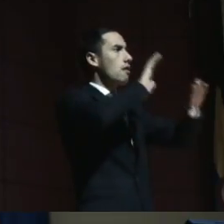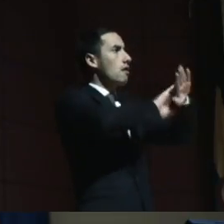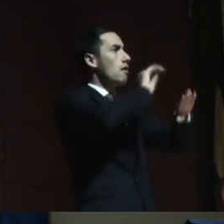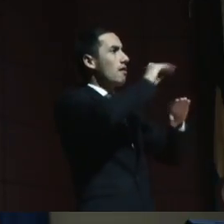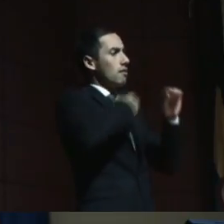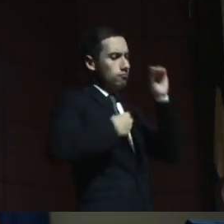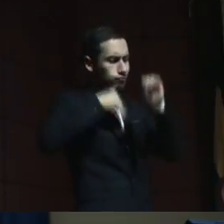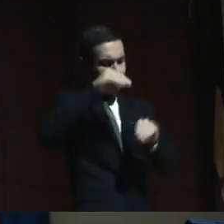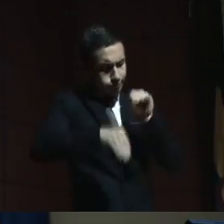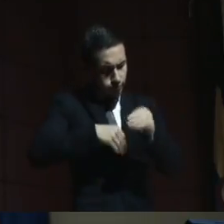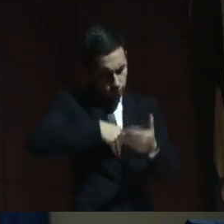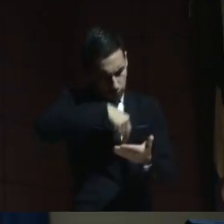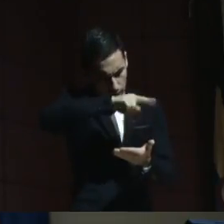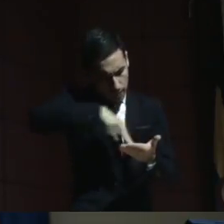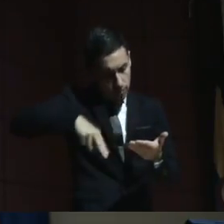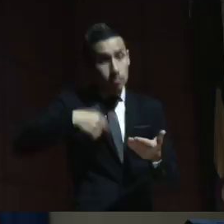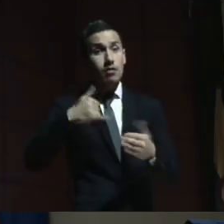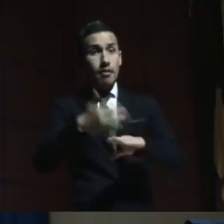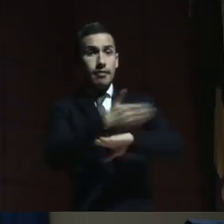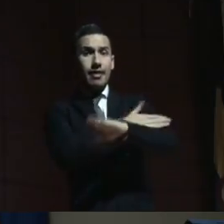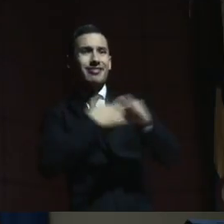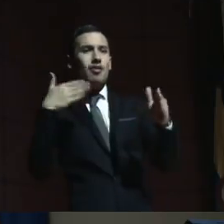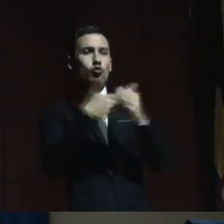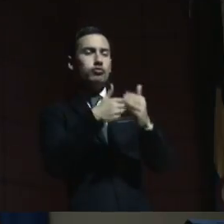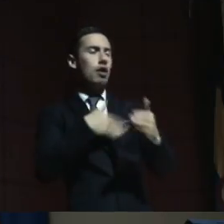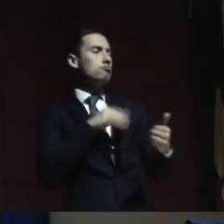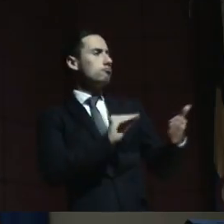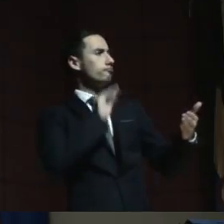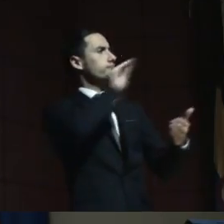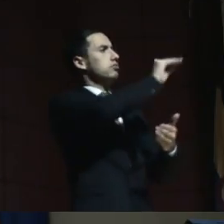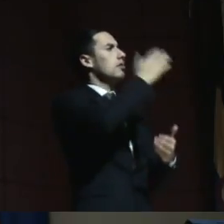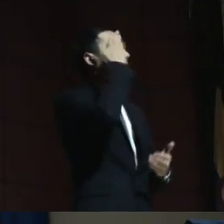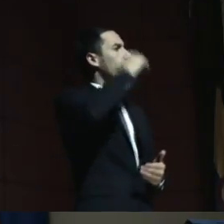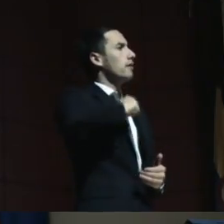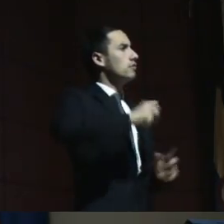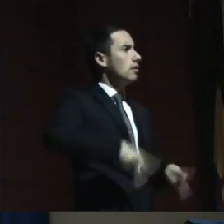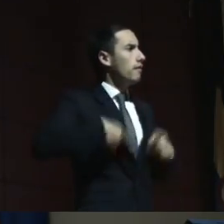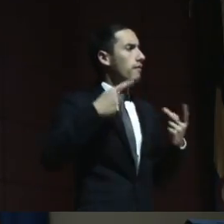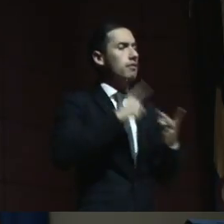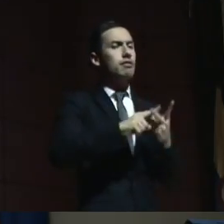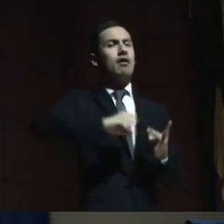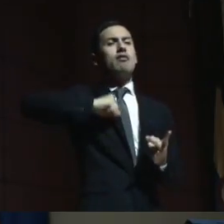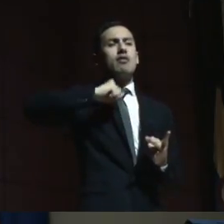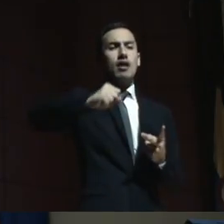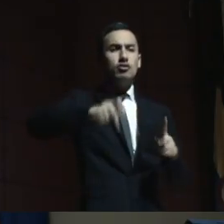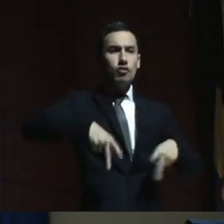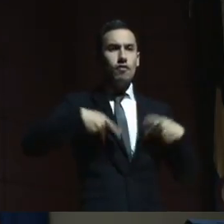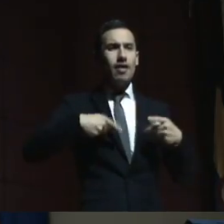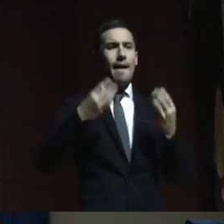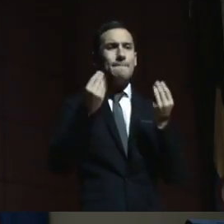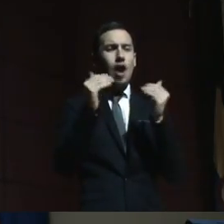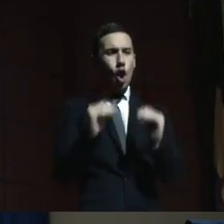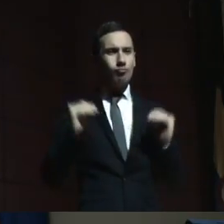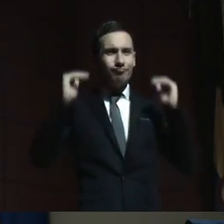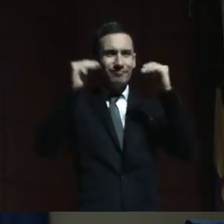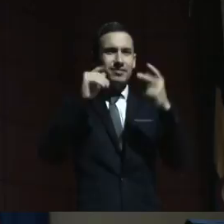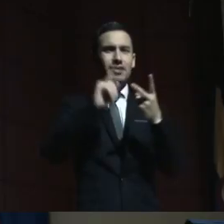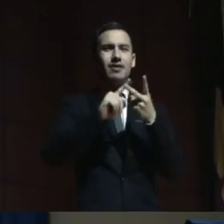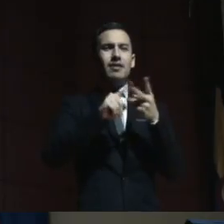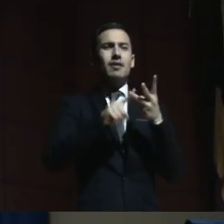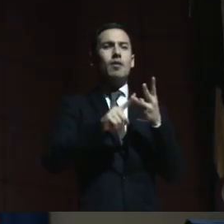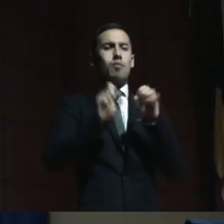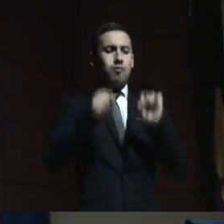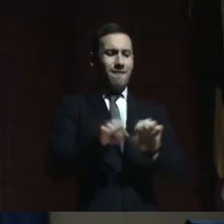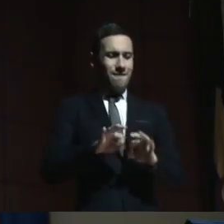Convención todas estas cosas, ¿sí? Su derecho a la vida, que su vida tuviera más valor, a poder tener